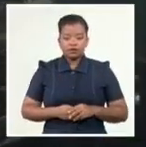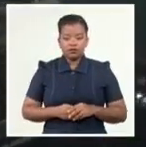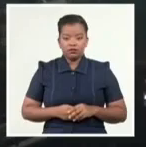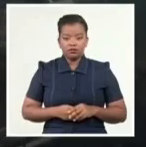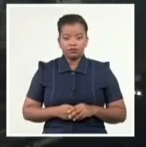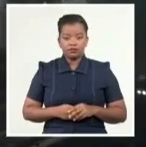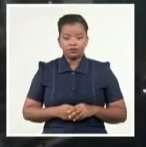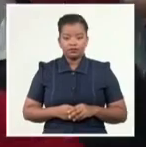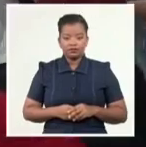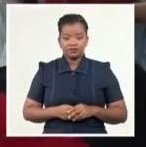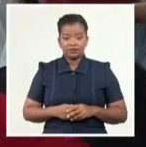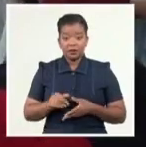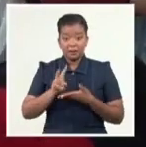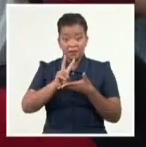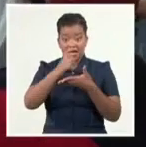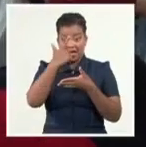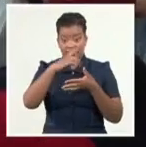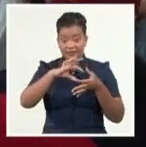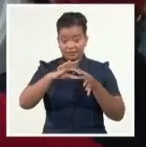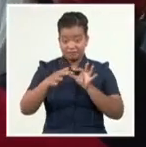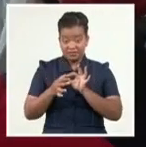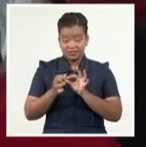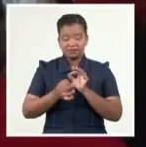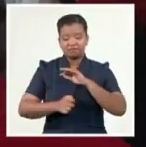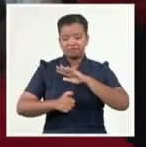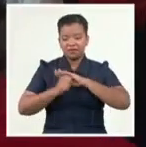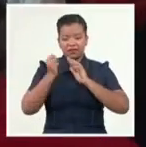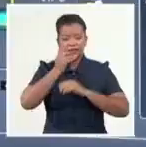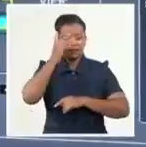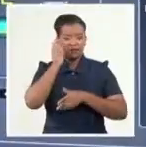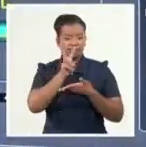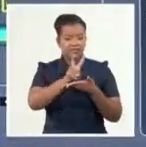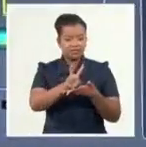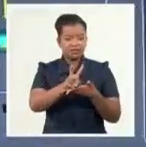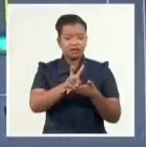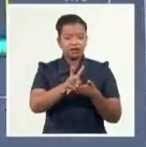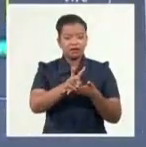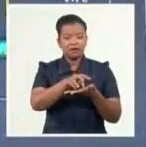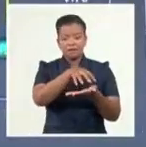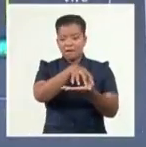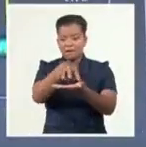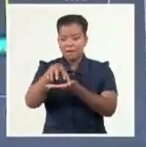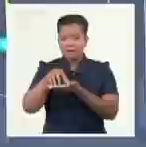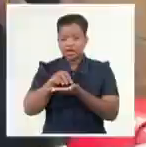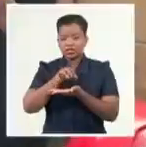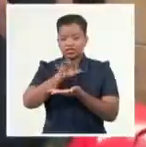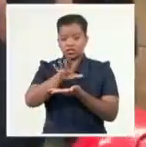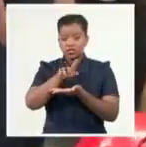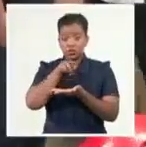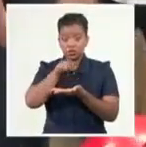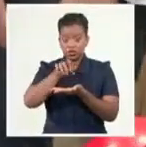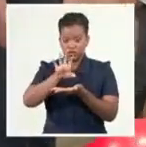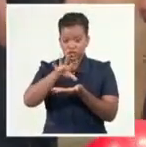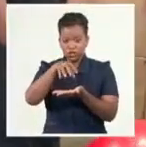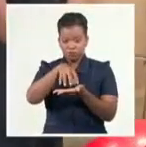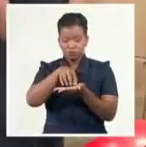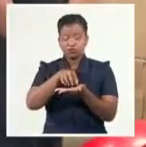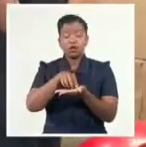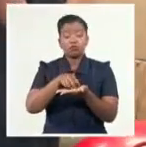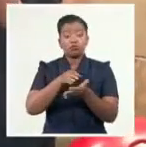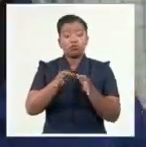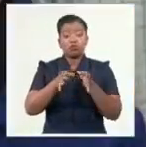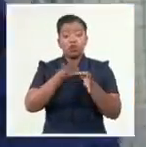la termoeléctrica Artemiseña, el jefe de Estado visitó a Arias de la unidad 5, la cual está aportando 40 megawatts al Sistema